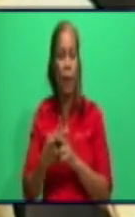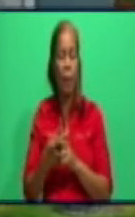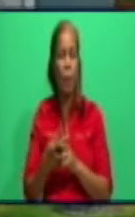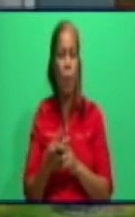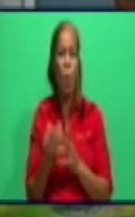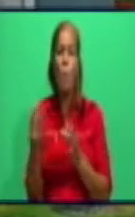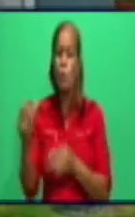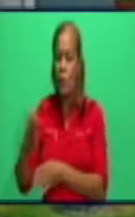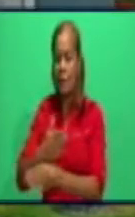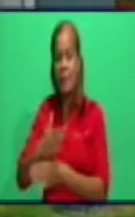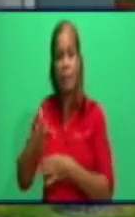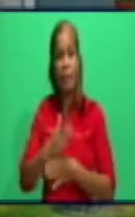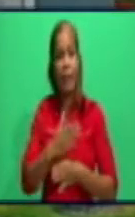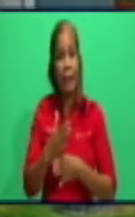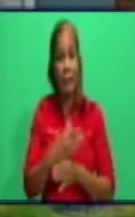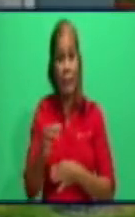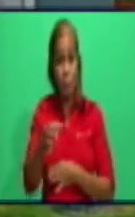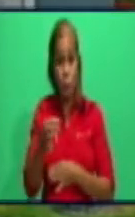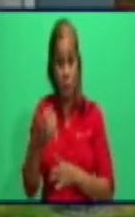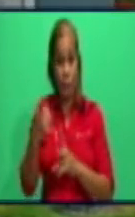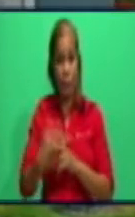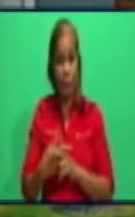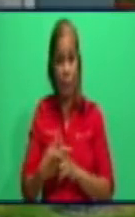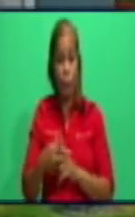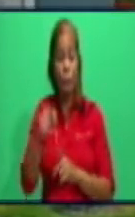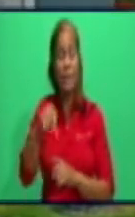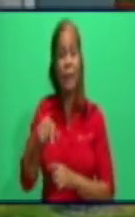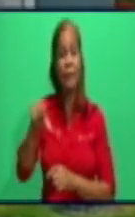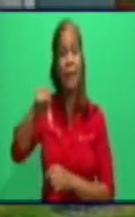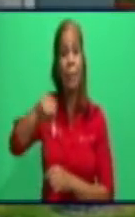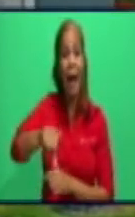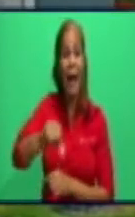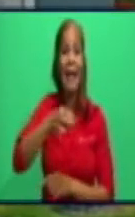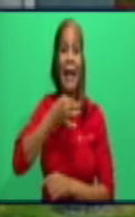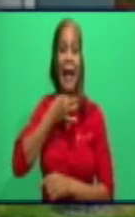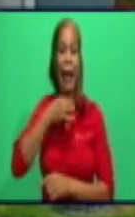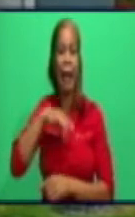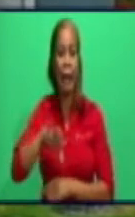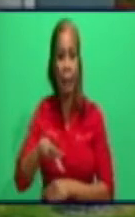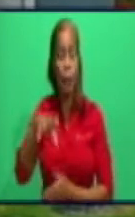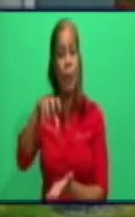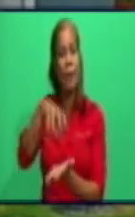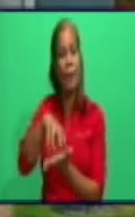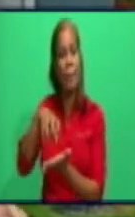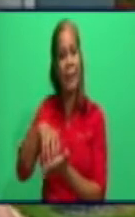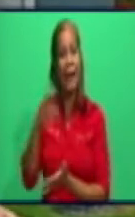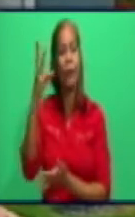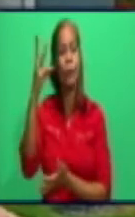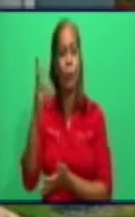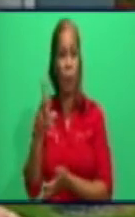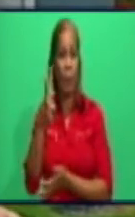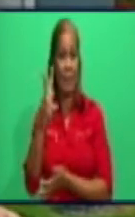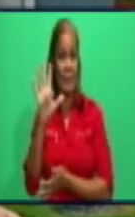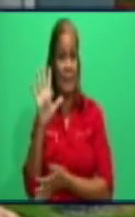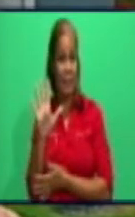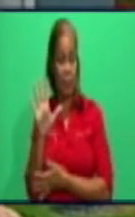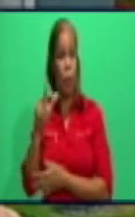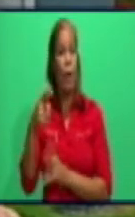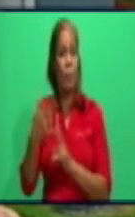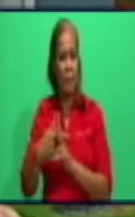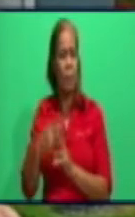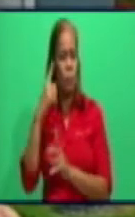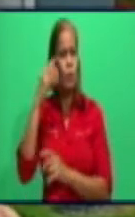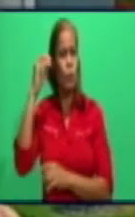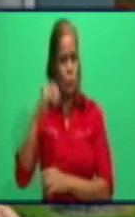y este mal ejemplo en el mercado 25 en Bayamo. Sé que se le dará respuesta,